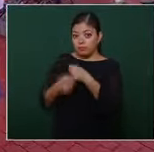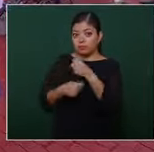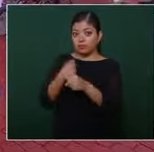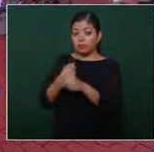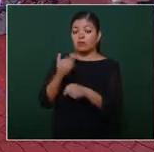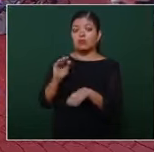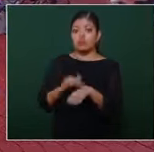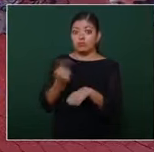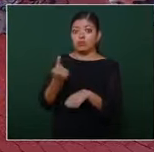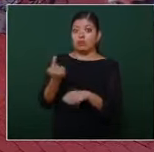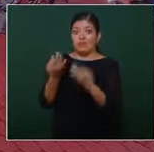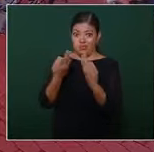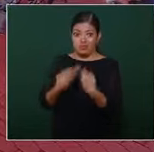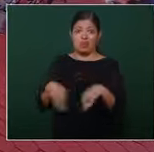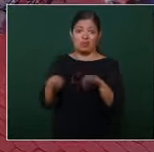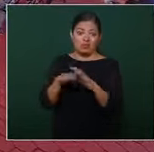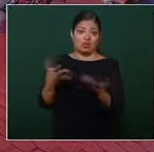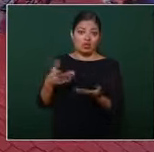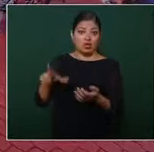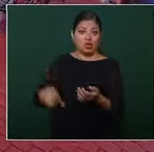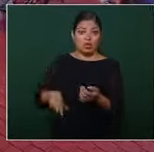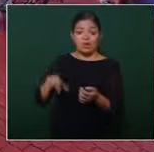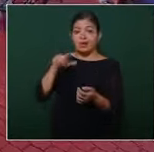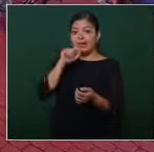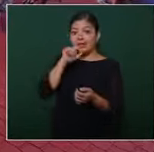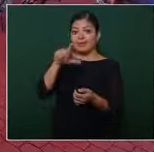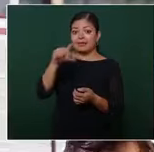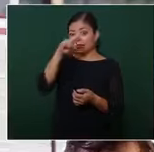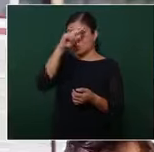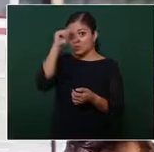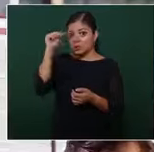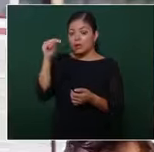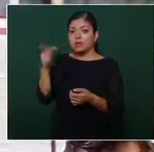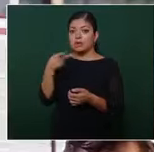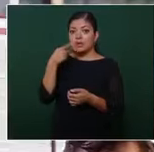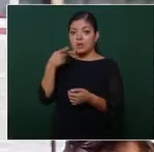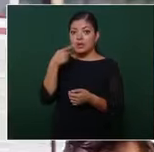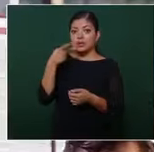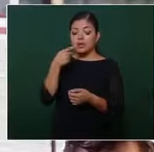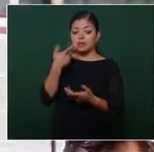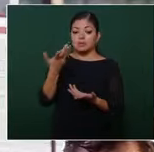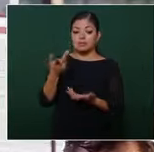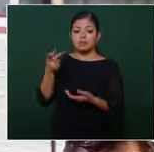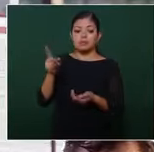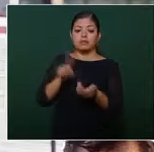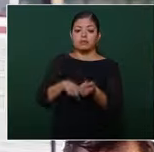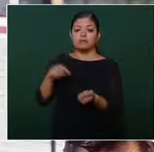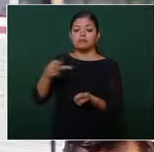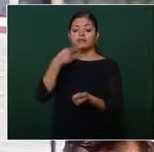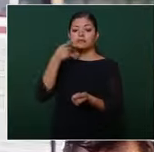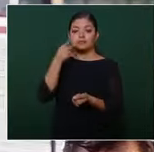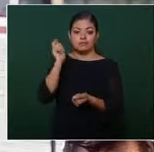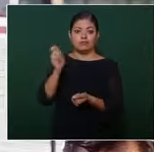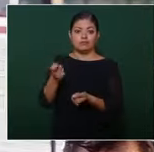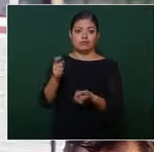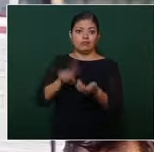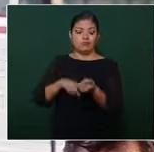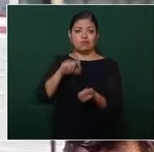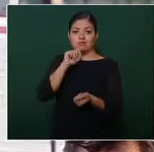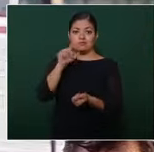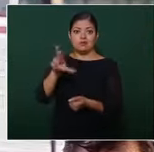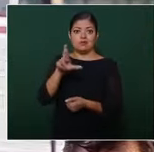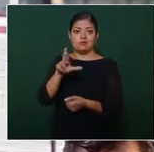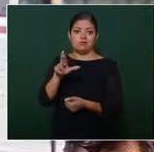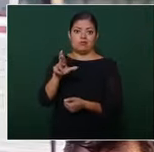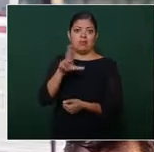es muy importante ya los gobernadores de Jalisco y de Nayarit lo han mencionado incluso se habló de que la iniciativa privada pudiera entrarle